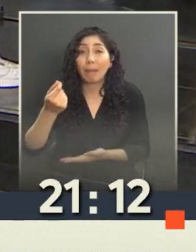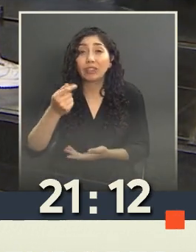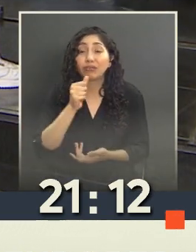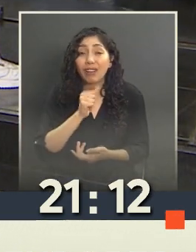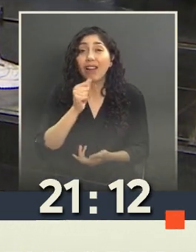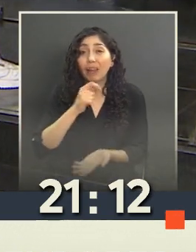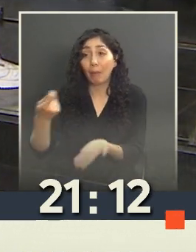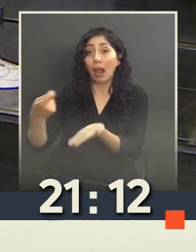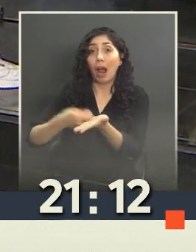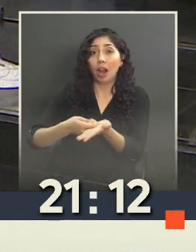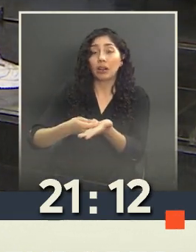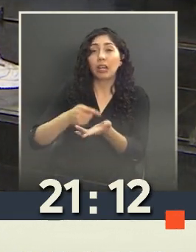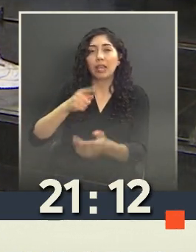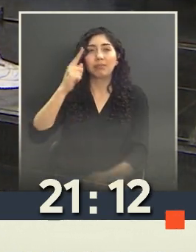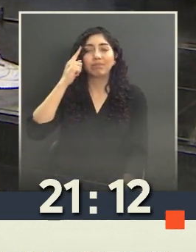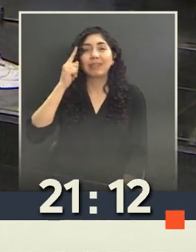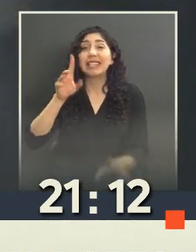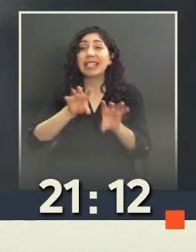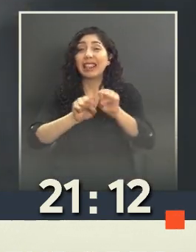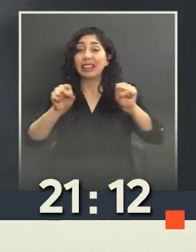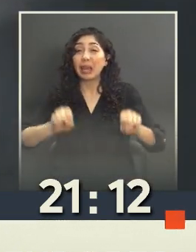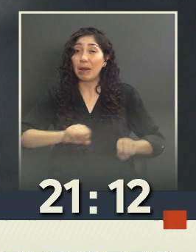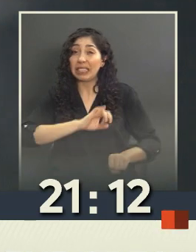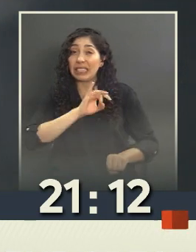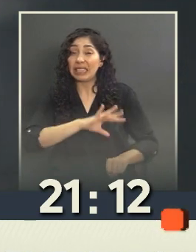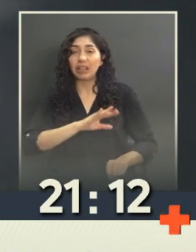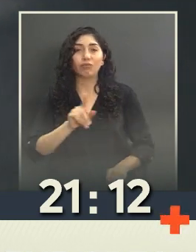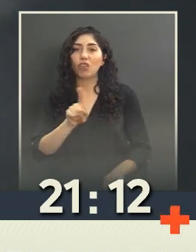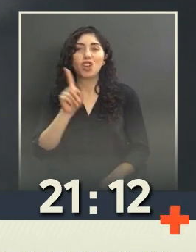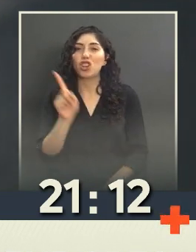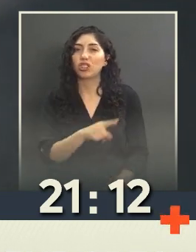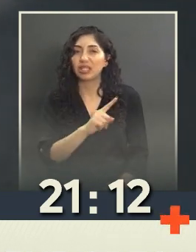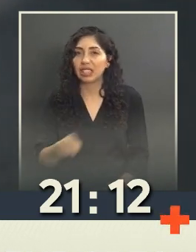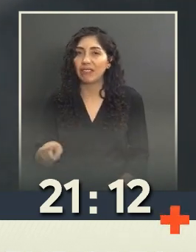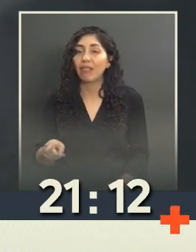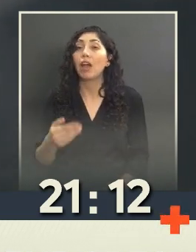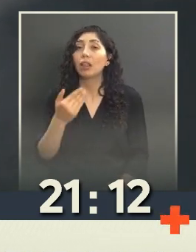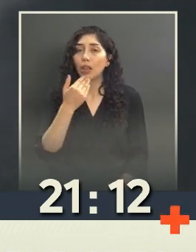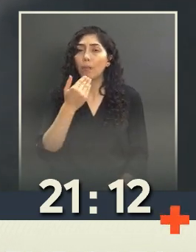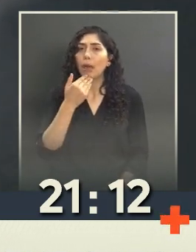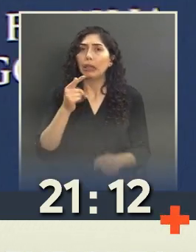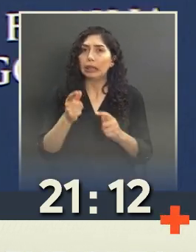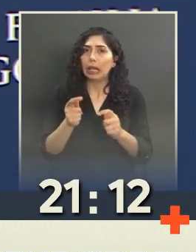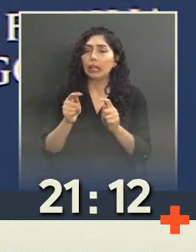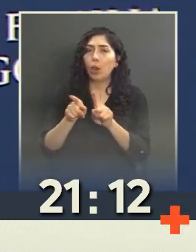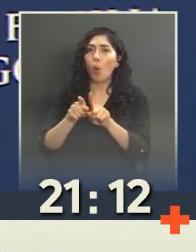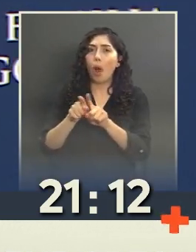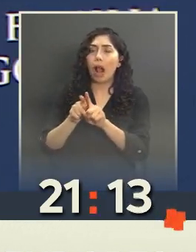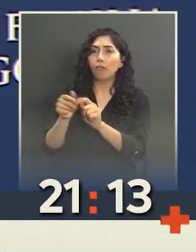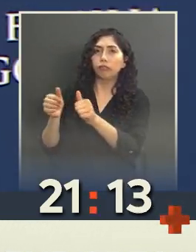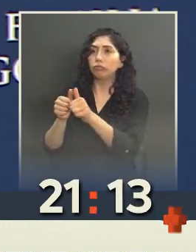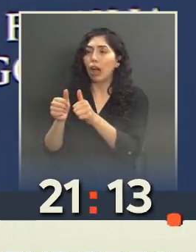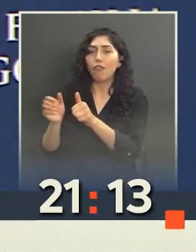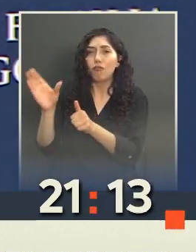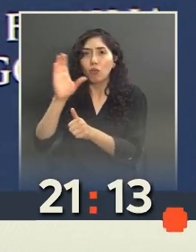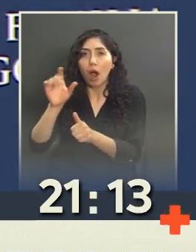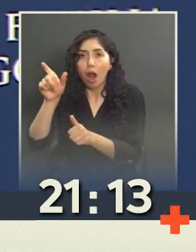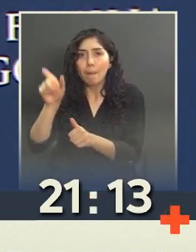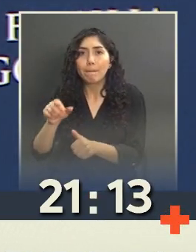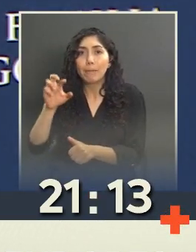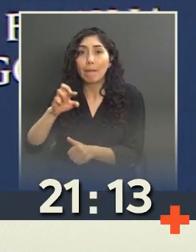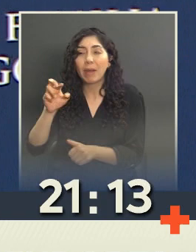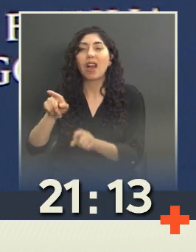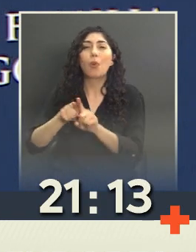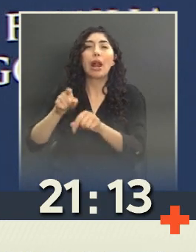cree que el sistema no funciona. Incluso se han decretado medidas de presión contra el padre de sus dos hijas. Arraigo o amenaza de cárcel.